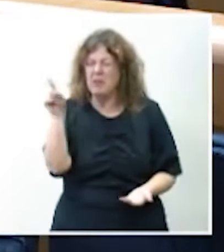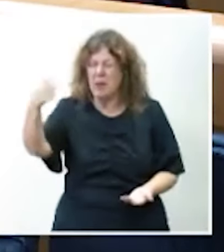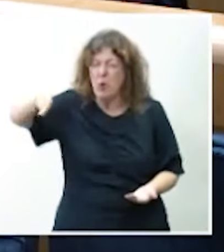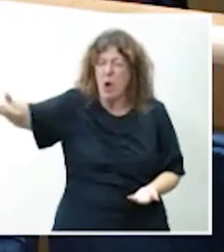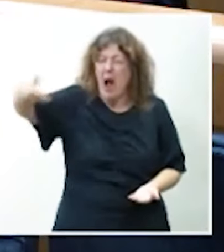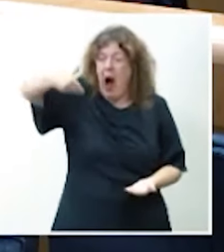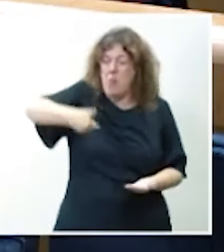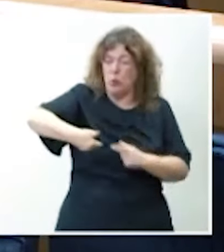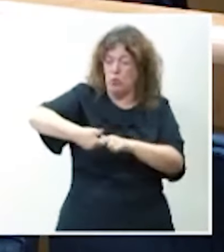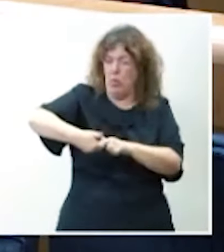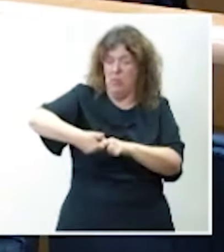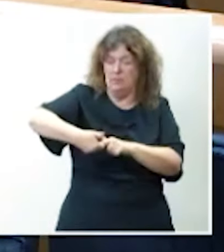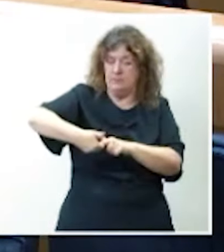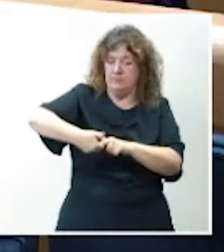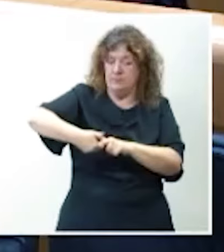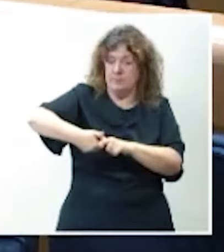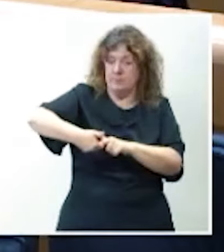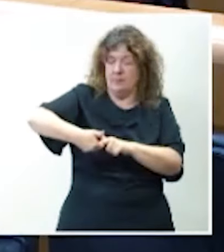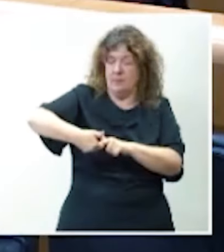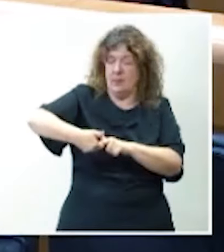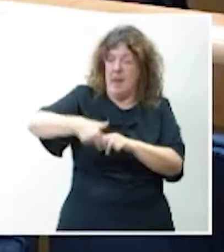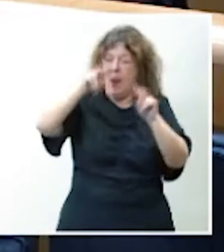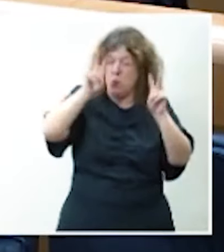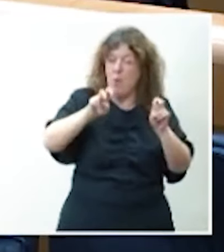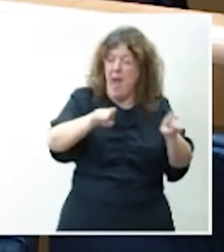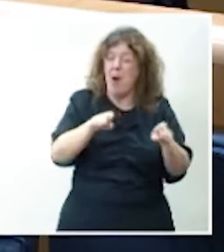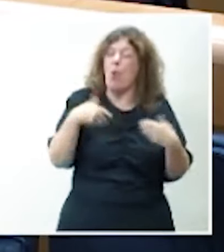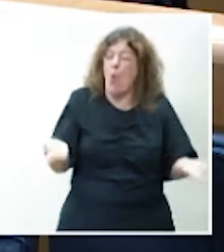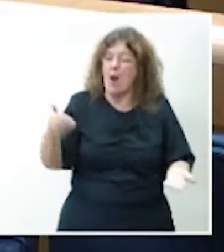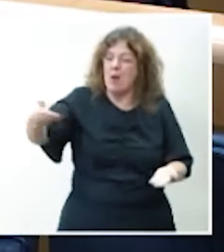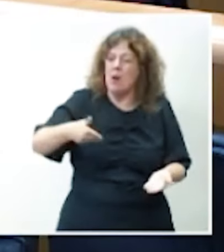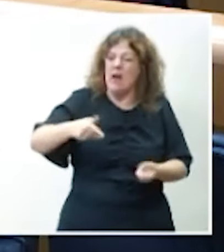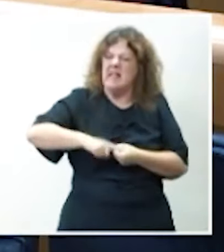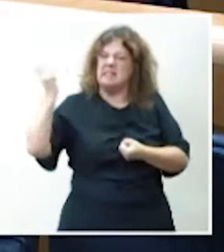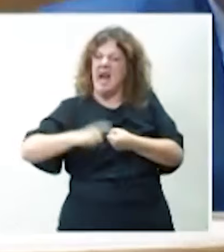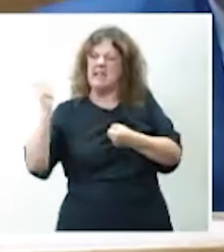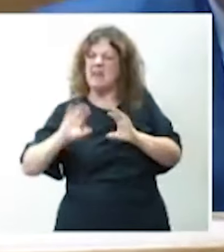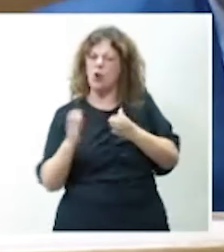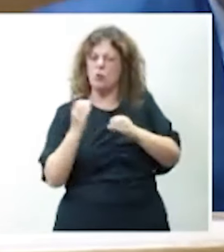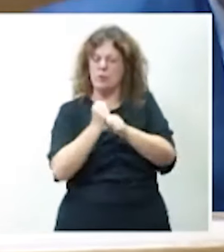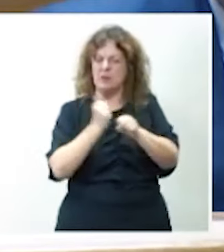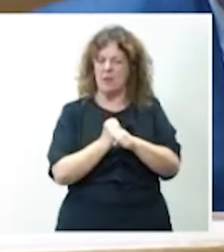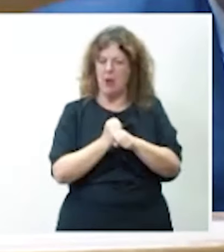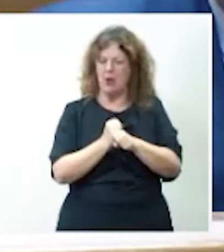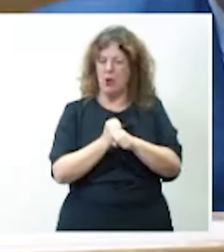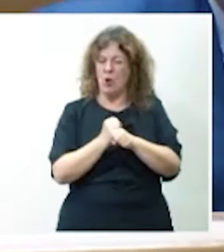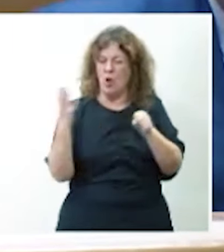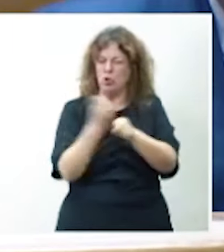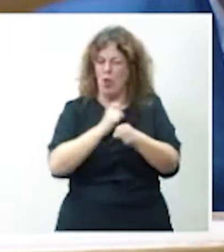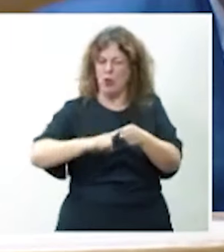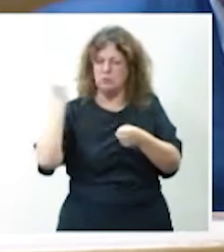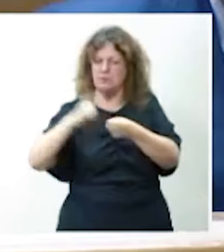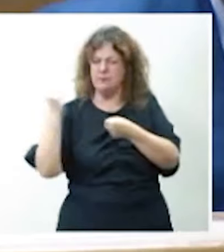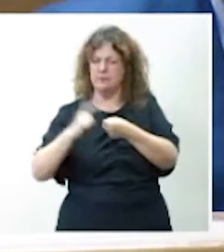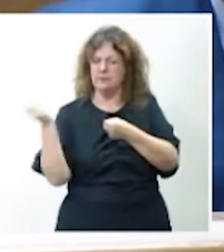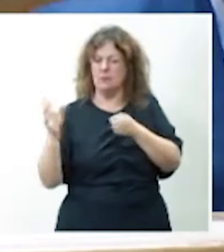ustedes o la única propuesta que han aportado ustedes frente a esta nueva EBAU? ¿Salirse de los grupos de trabajo? ¿Salirse unilateralmente